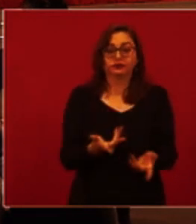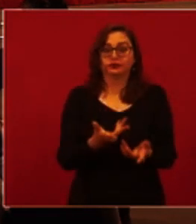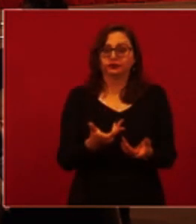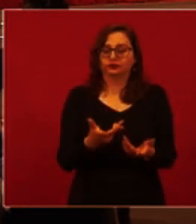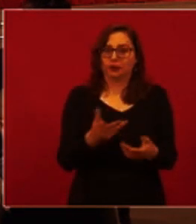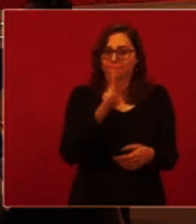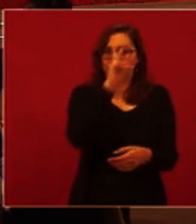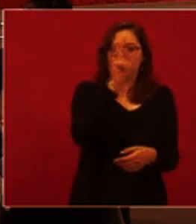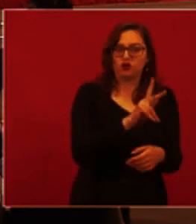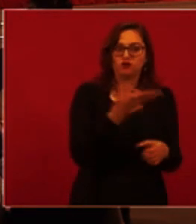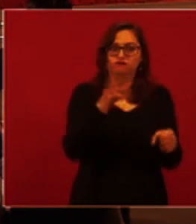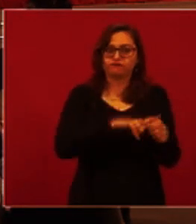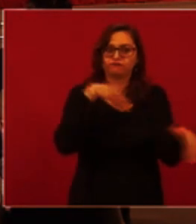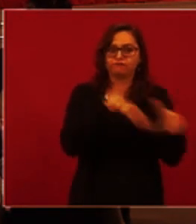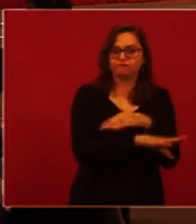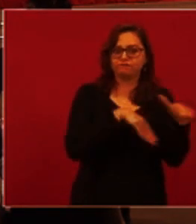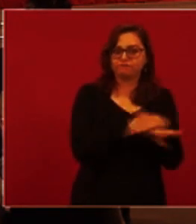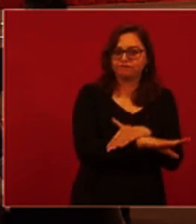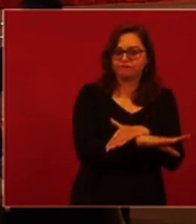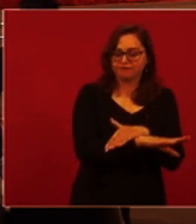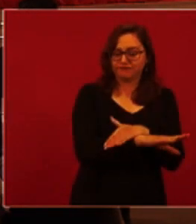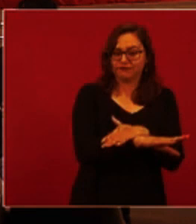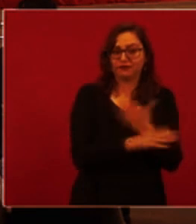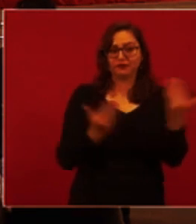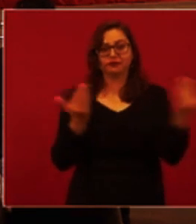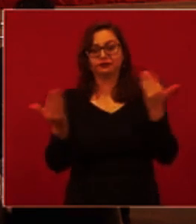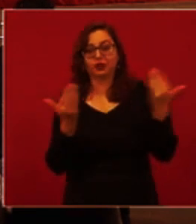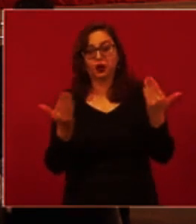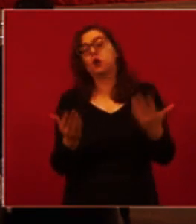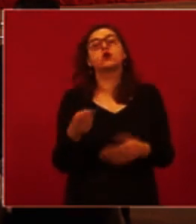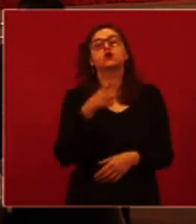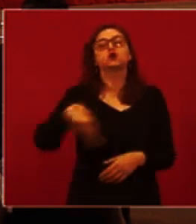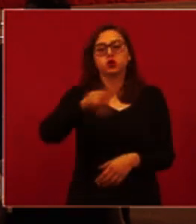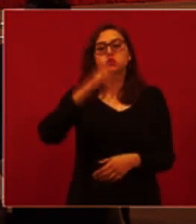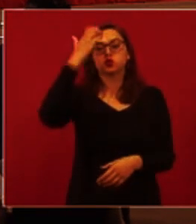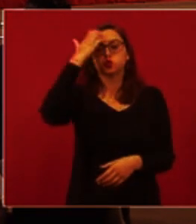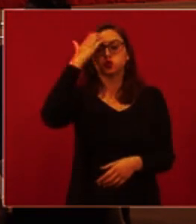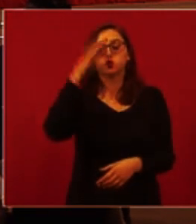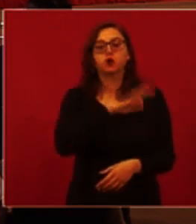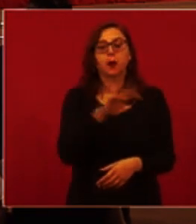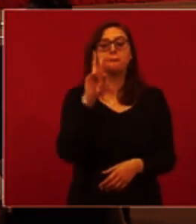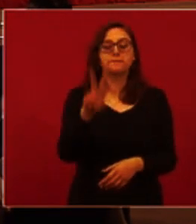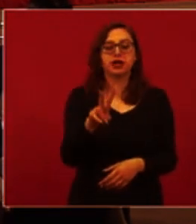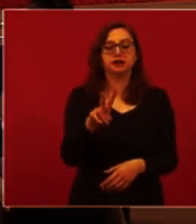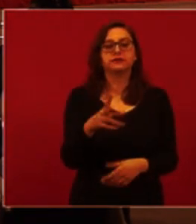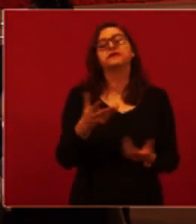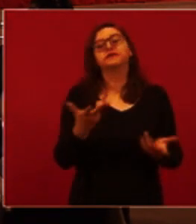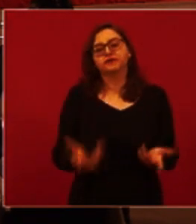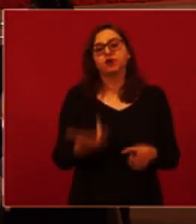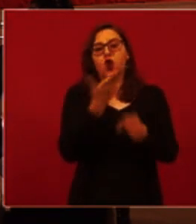siguientes dos. Esta, como saben ustedes, porque la presentamos periódicamente, es la curva de hospitalizaciones.